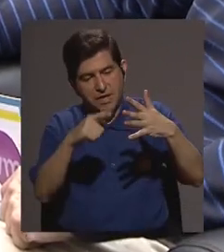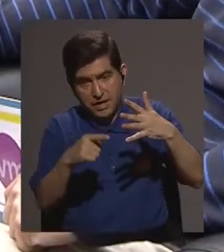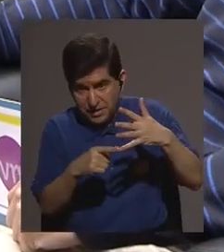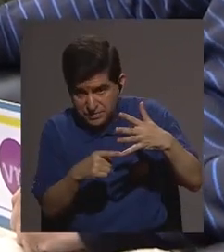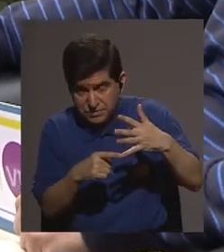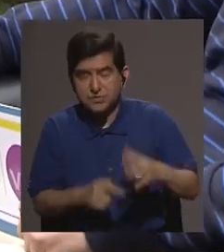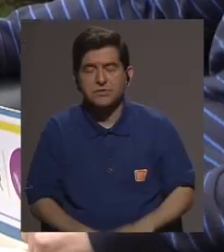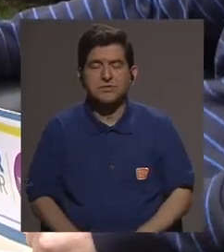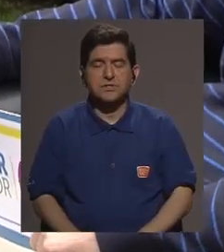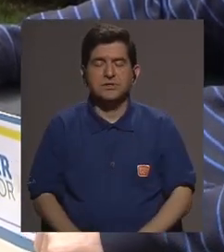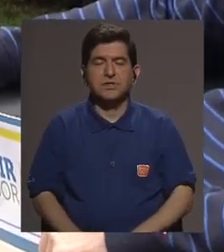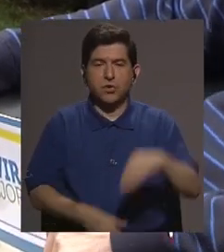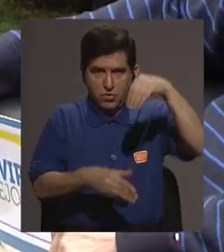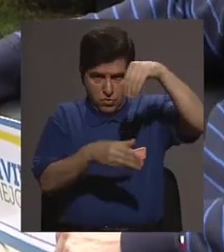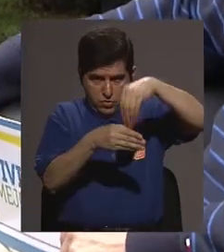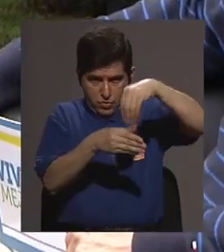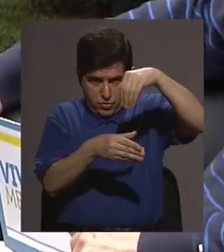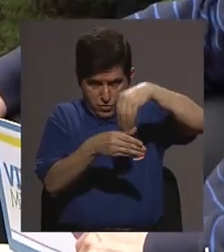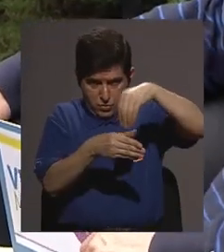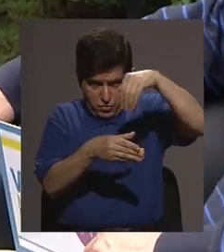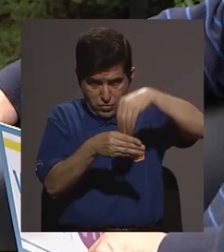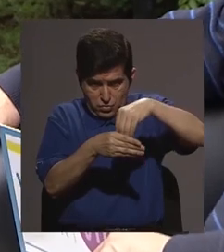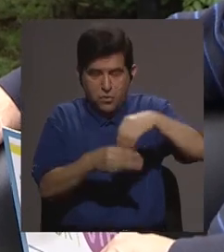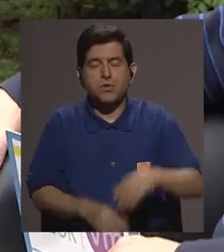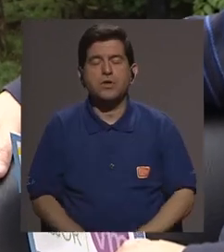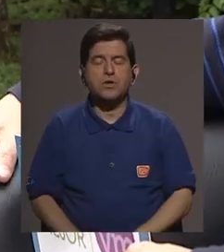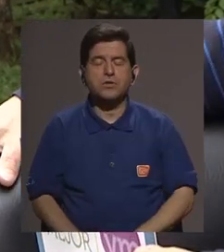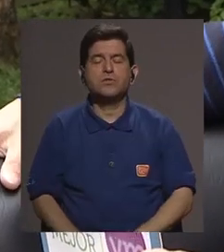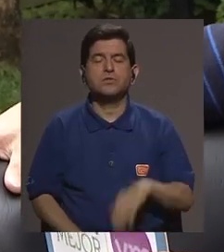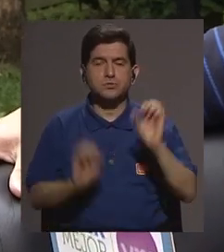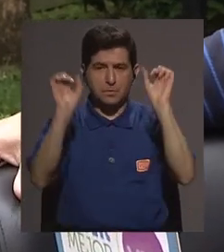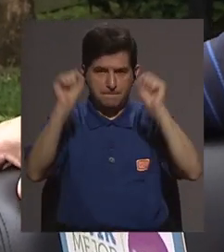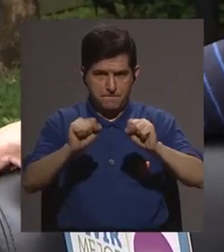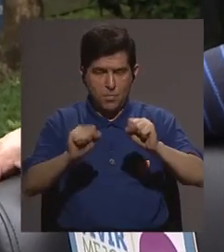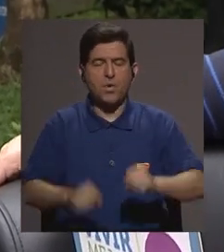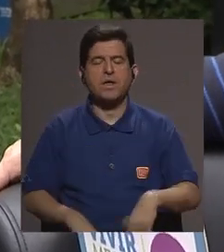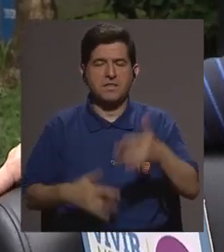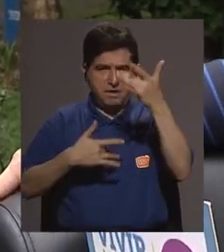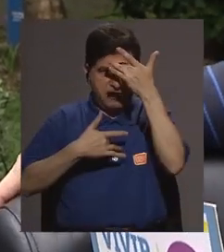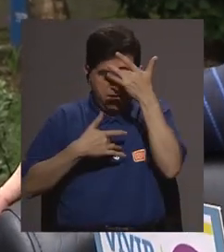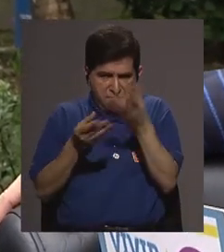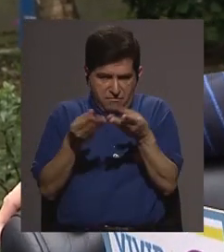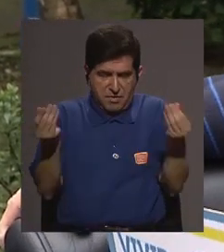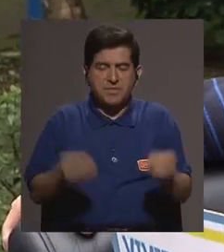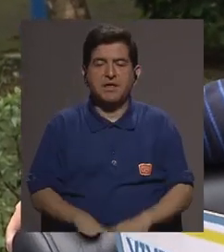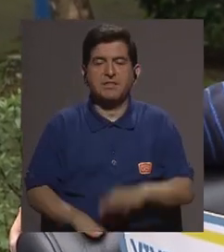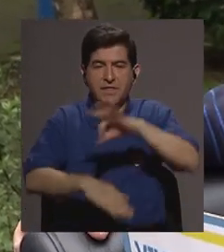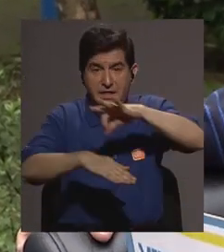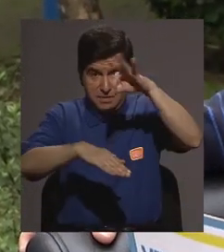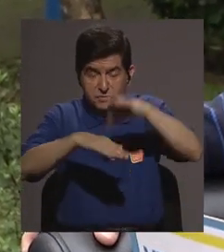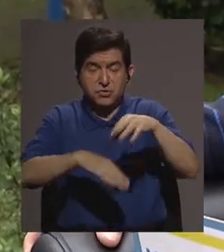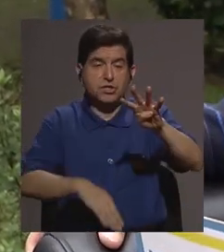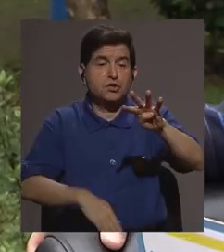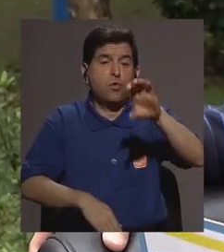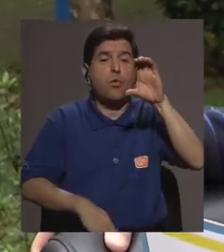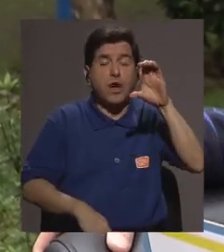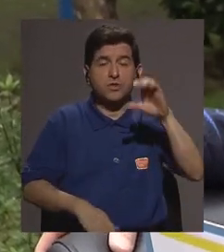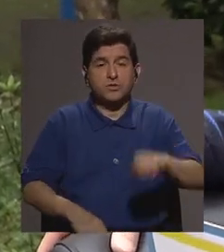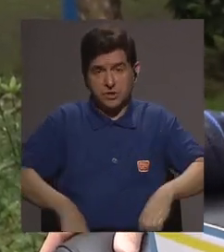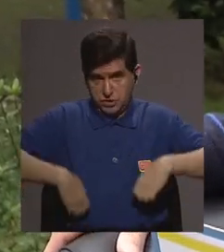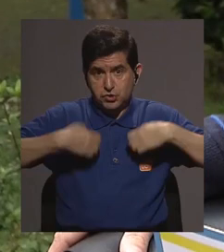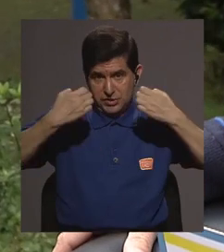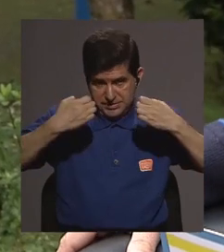falsíparo, ovale y nolesi son los cinco parásitos que pueden transmitir malaria De los anófiles hay más de 400